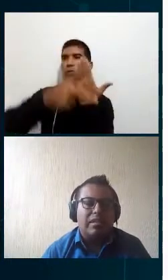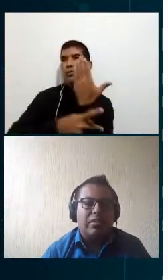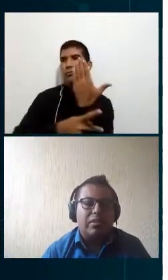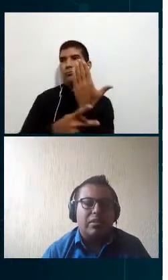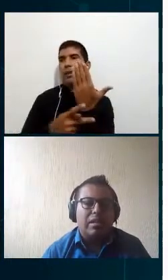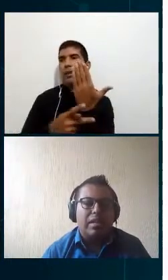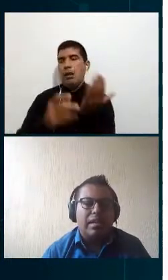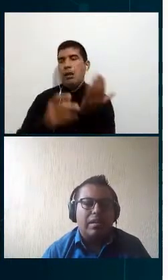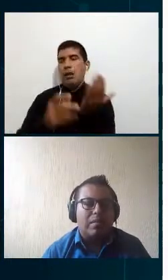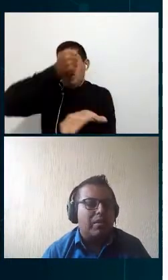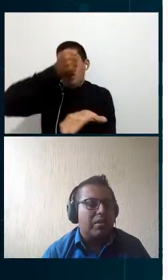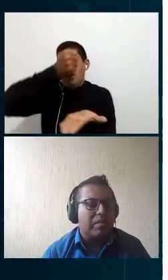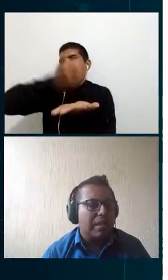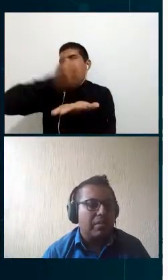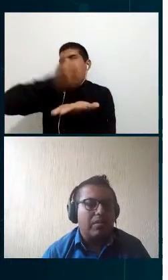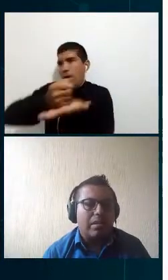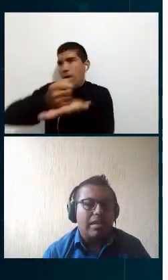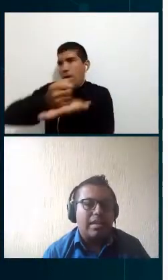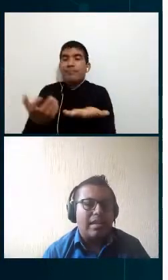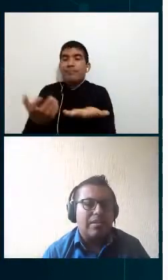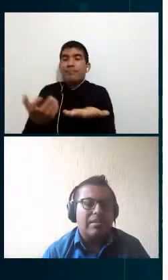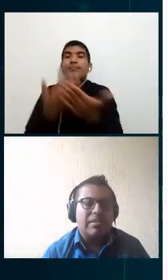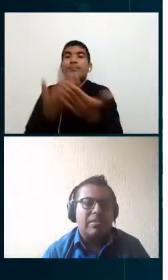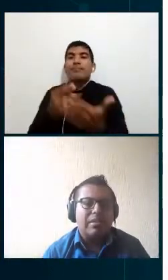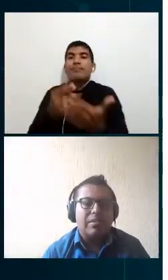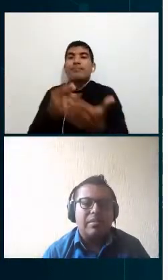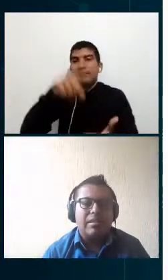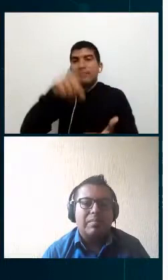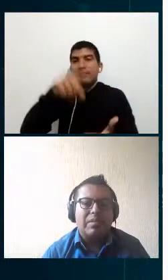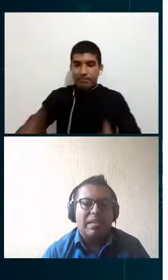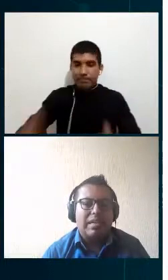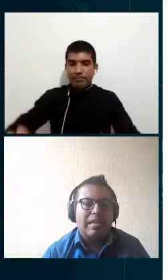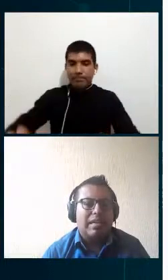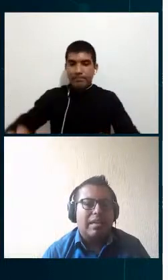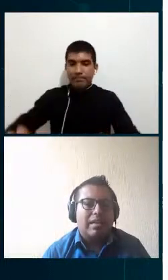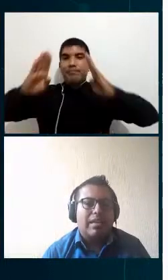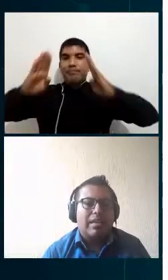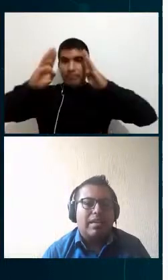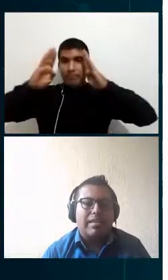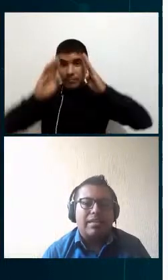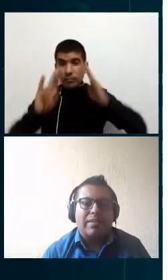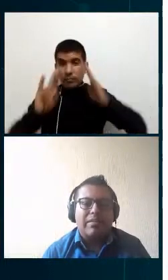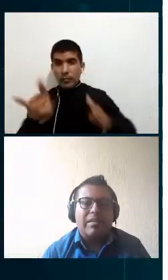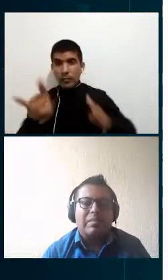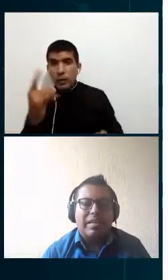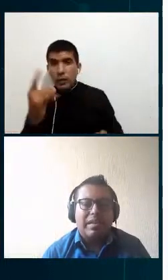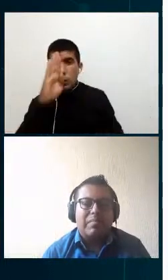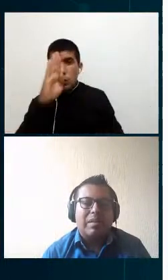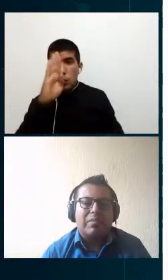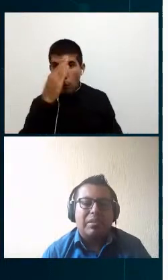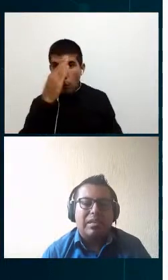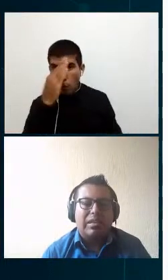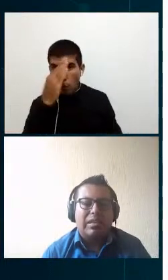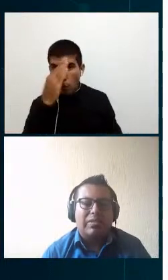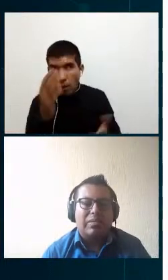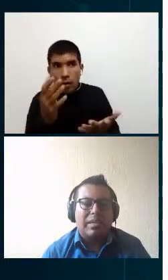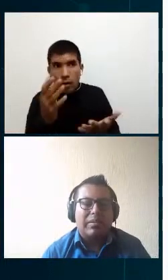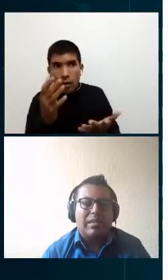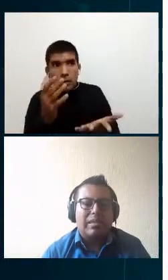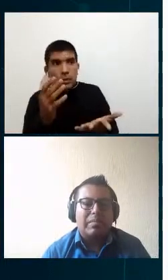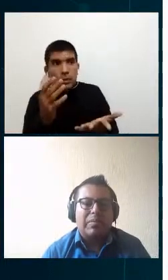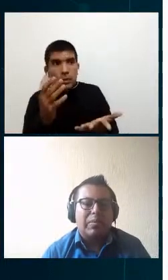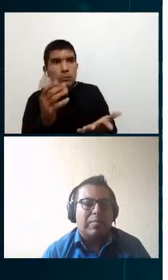por su fin atención como les comento hay una sección de dudas que pueden ir escribiéndolas para que podamos ir